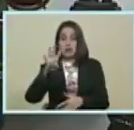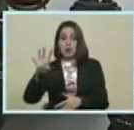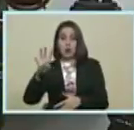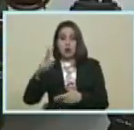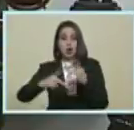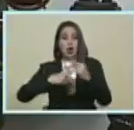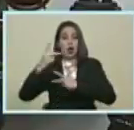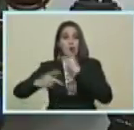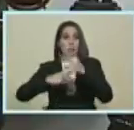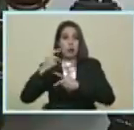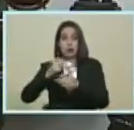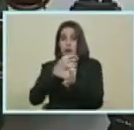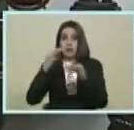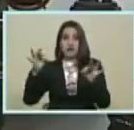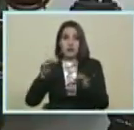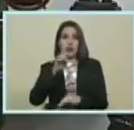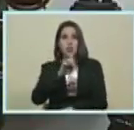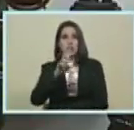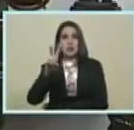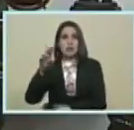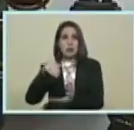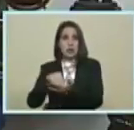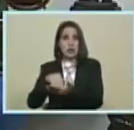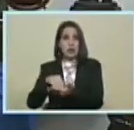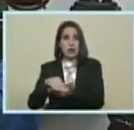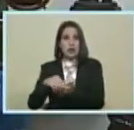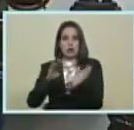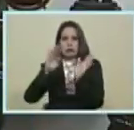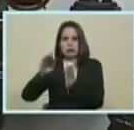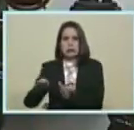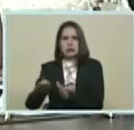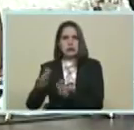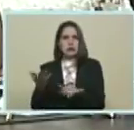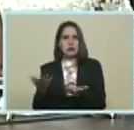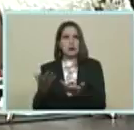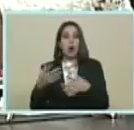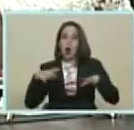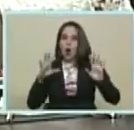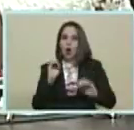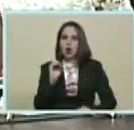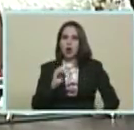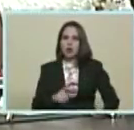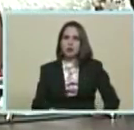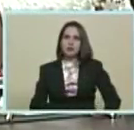productos De la mayor calidad Cuesta 12 mil bolívares Ese es otro extremo ¿O no?